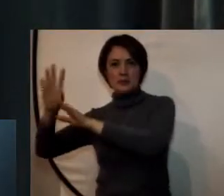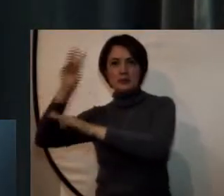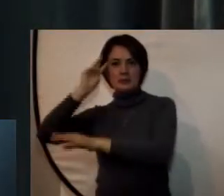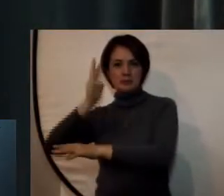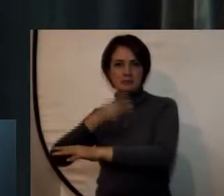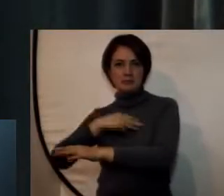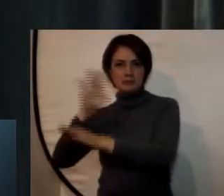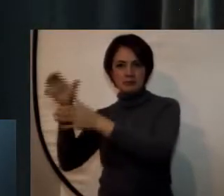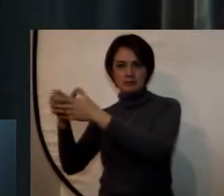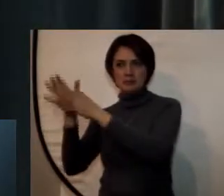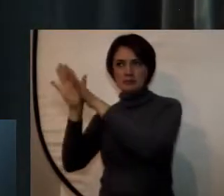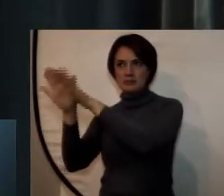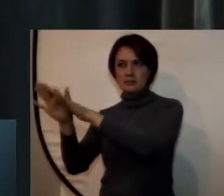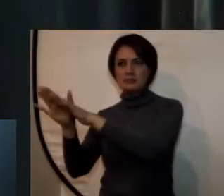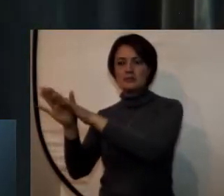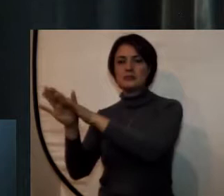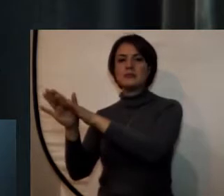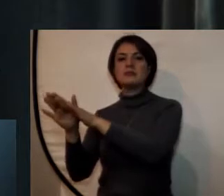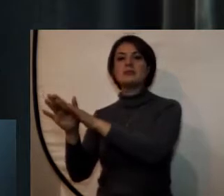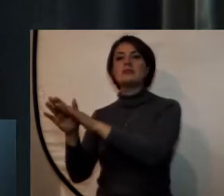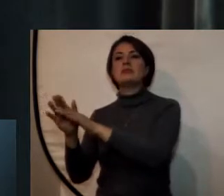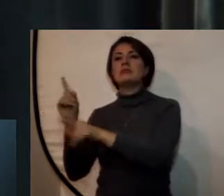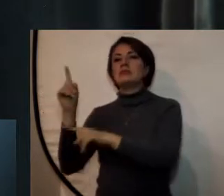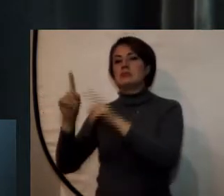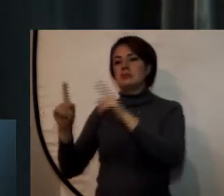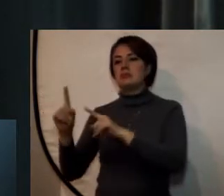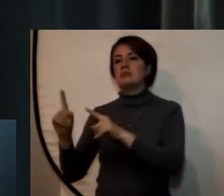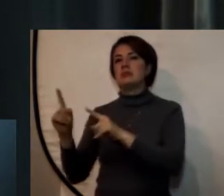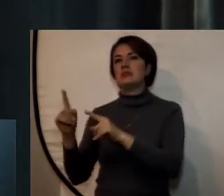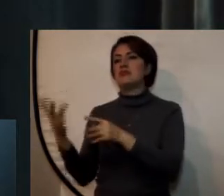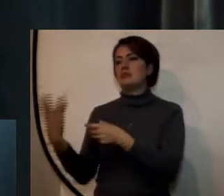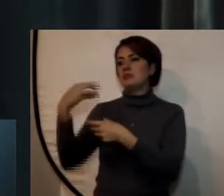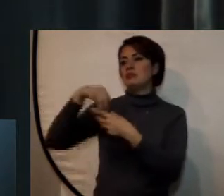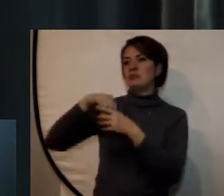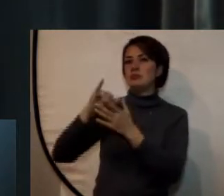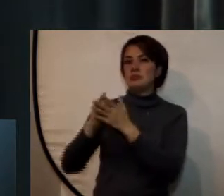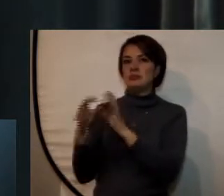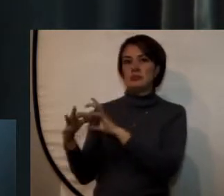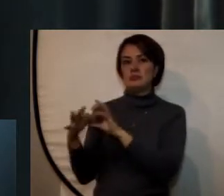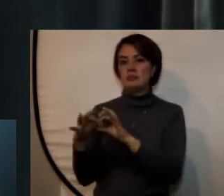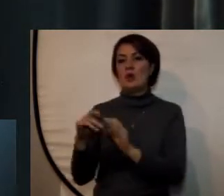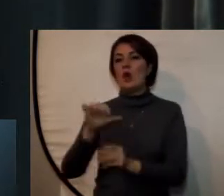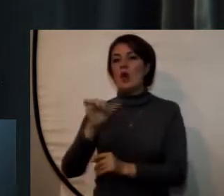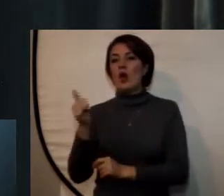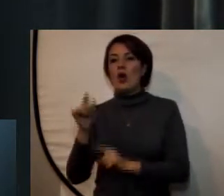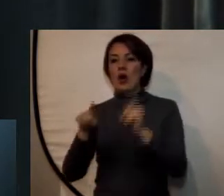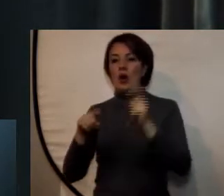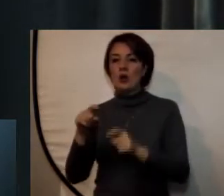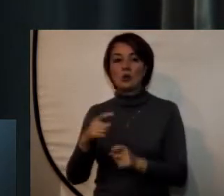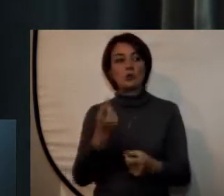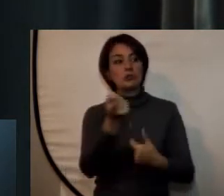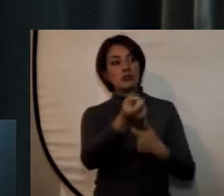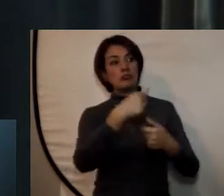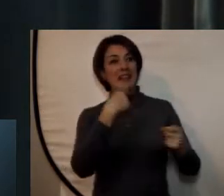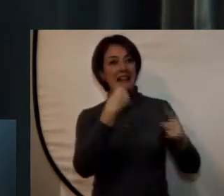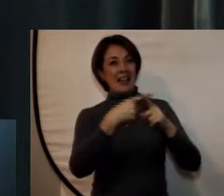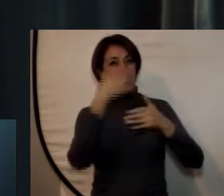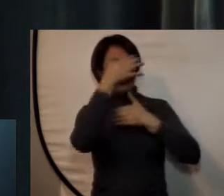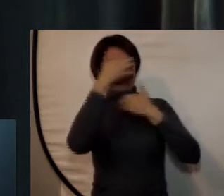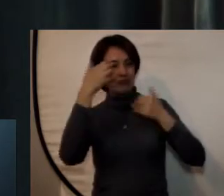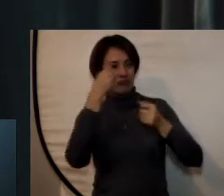eventualmente se desacuartele de las fuerzas y también para los reincorporados de